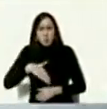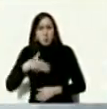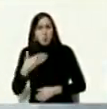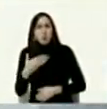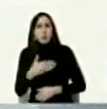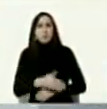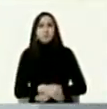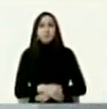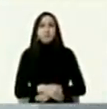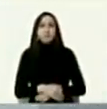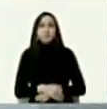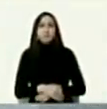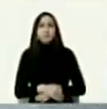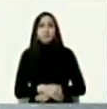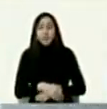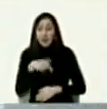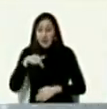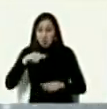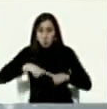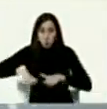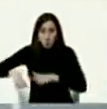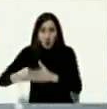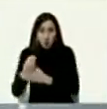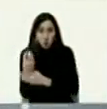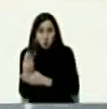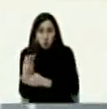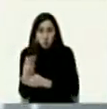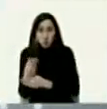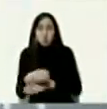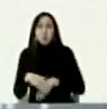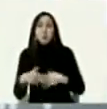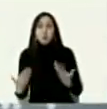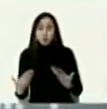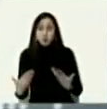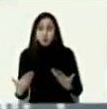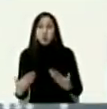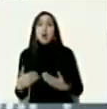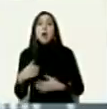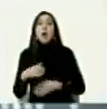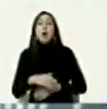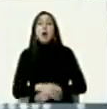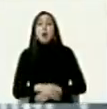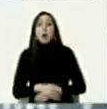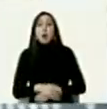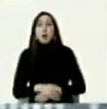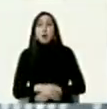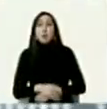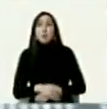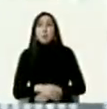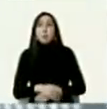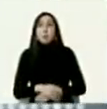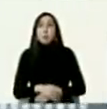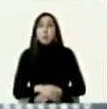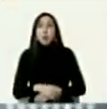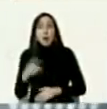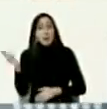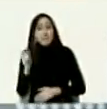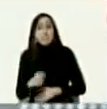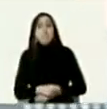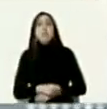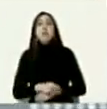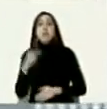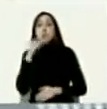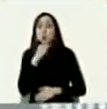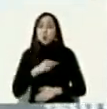que en este mismo salón Ayacucho en el mes de octubre del año